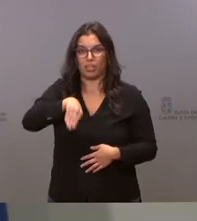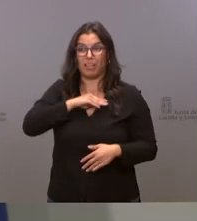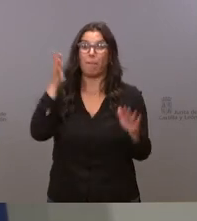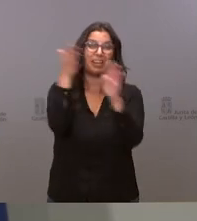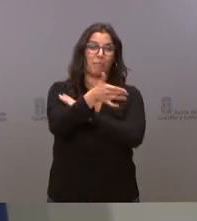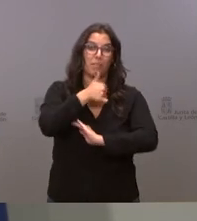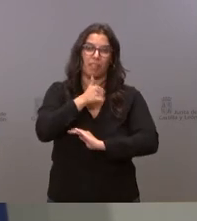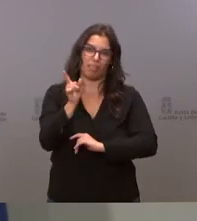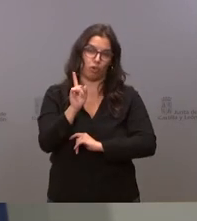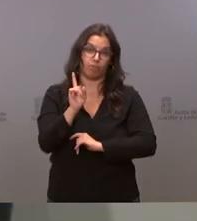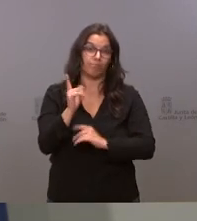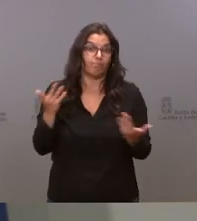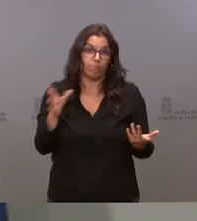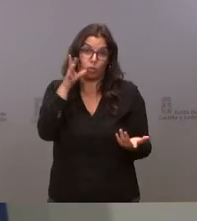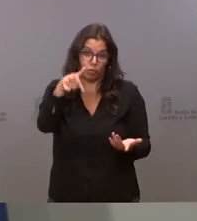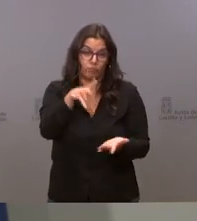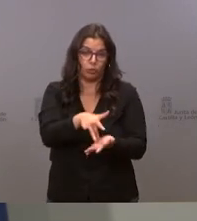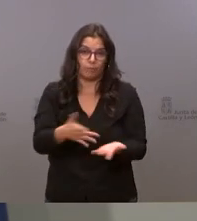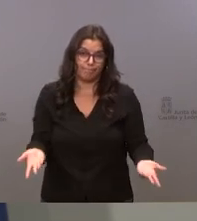y eso es lo que está ocurriendo